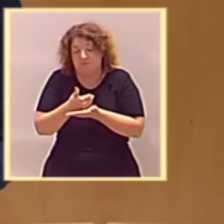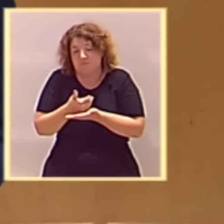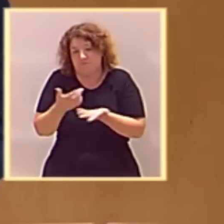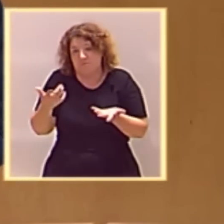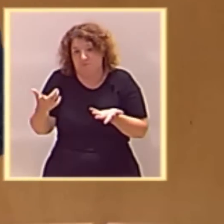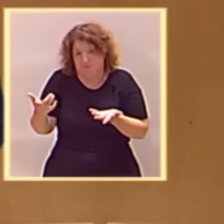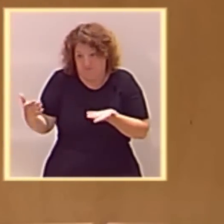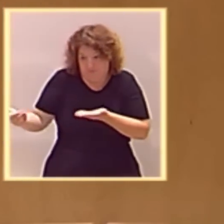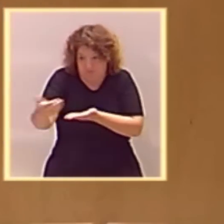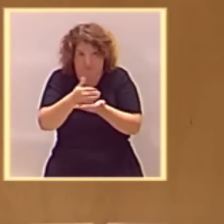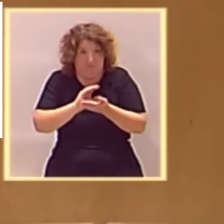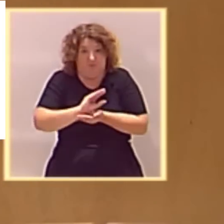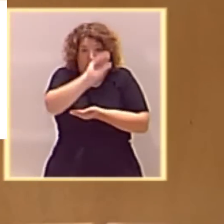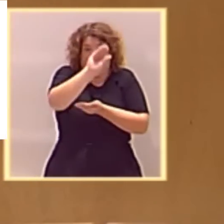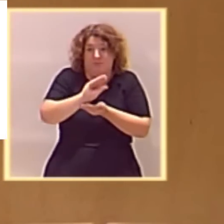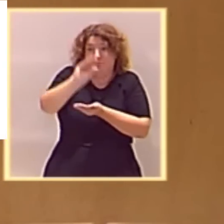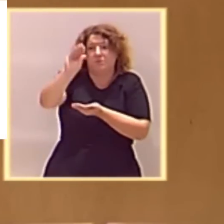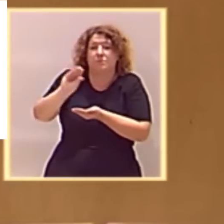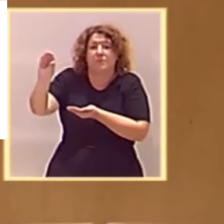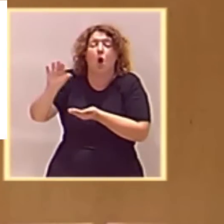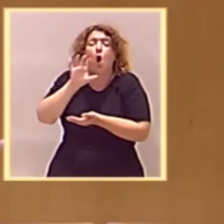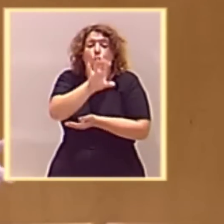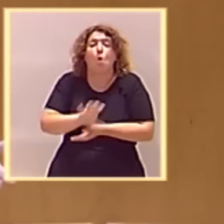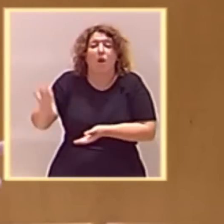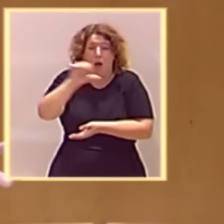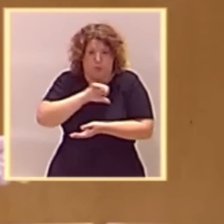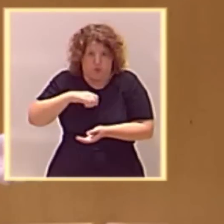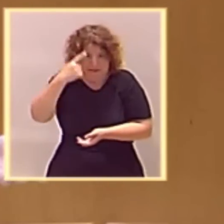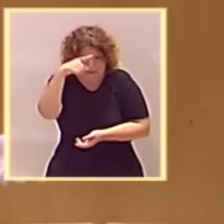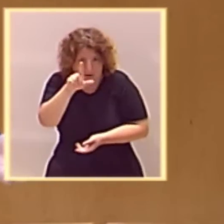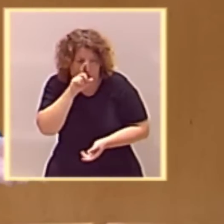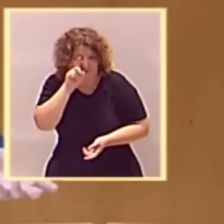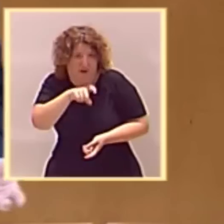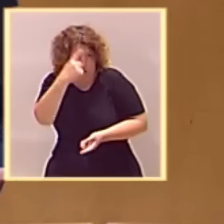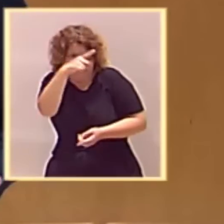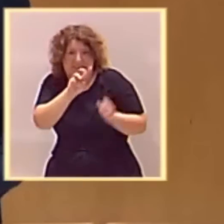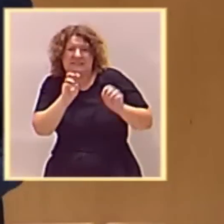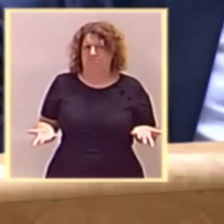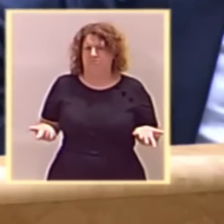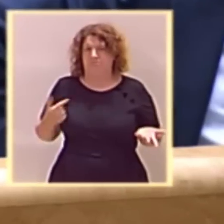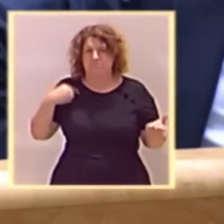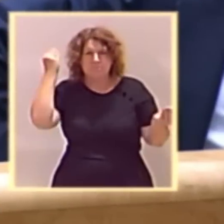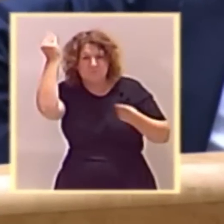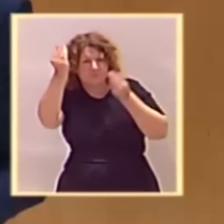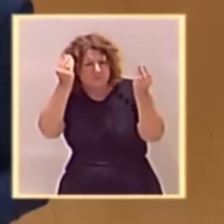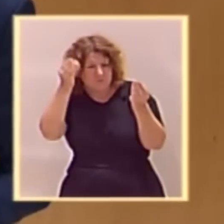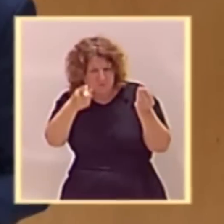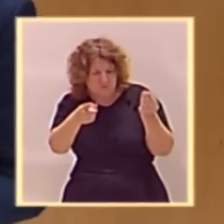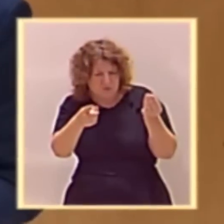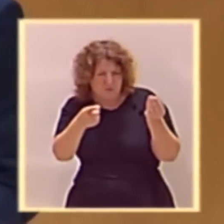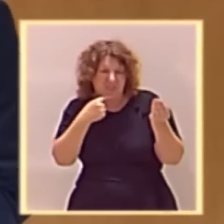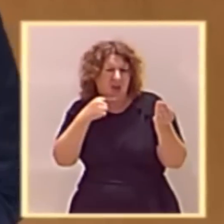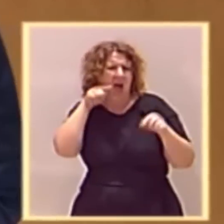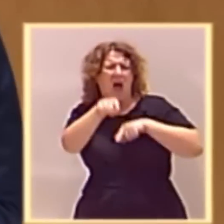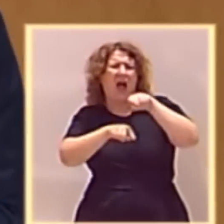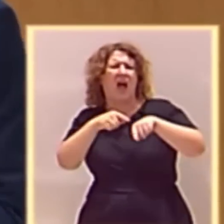a las comunidades autónomas. Algo que debería saber el señor Feijó porque ha estado 13 años al frente de la Junta de Galicia. Esa afirmación, esa acusación de